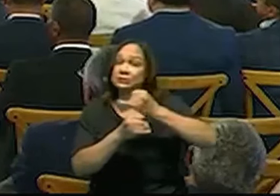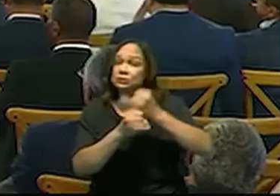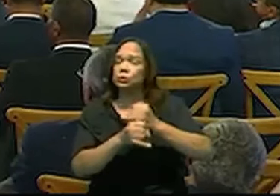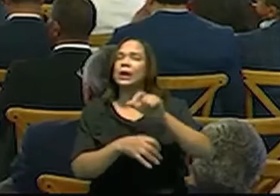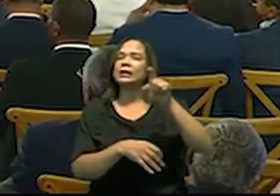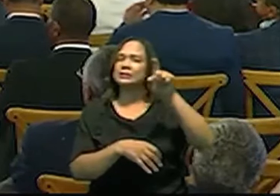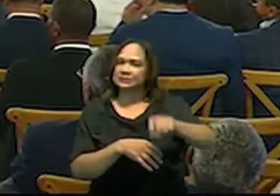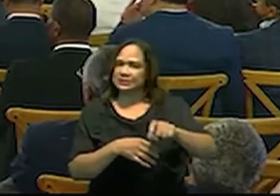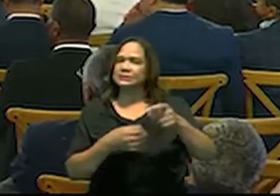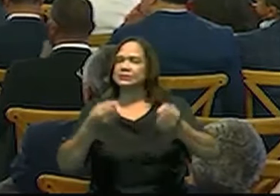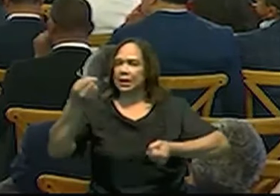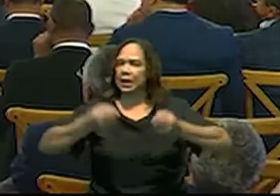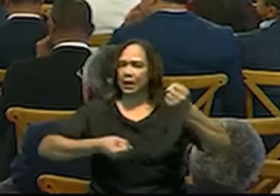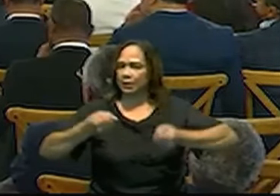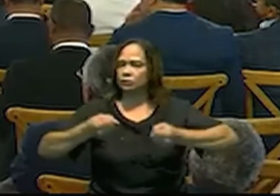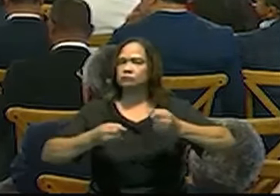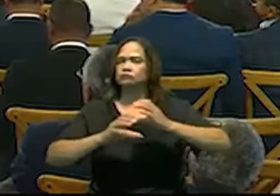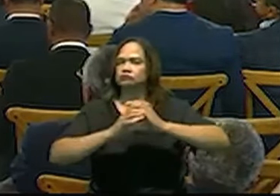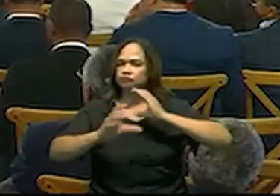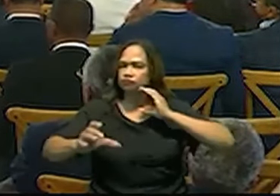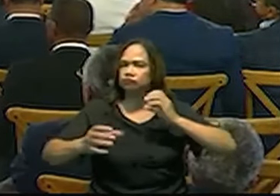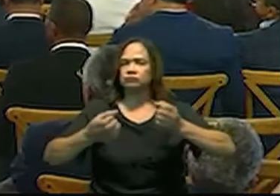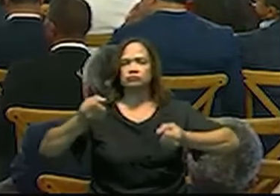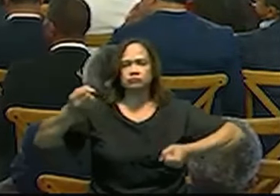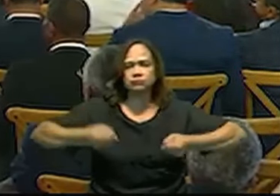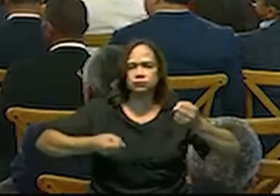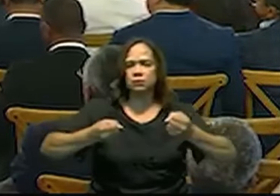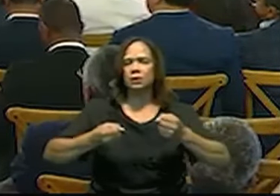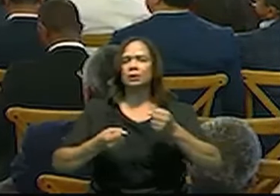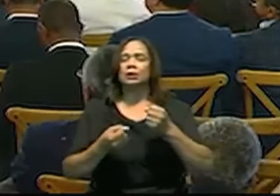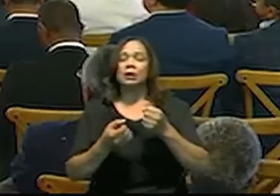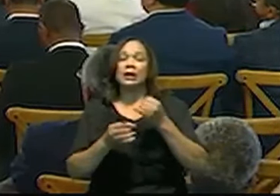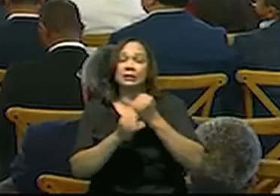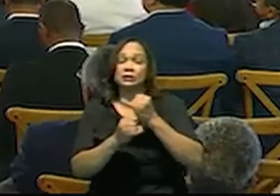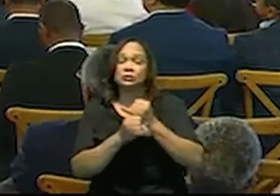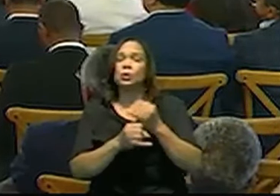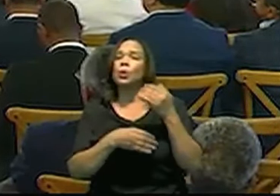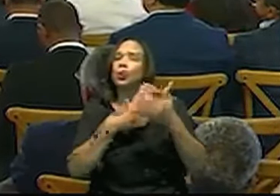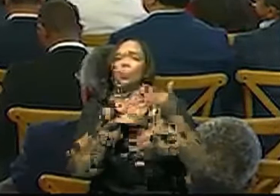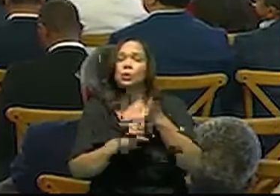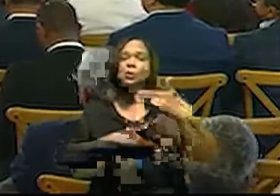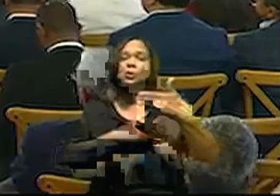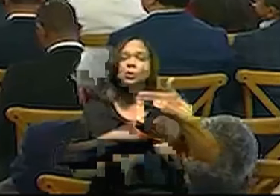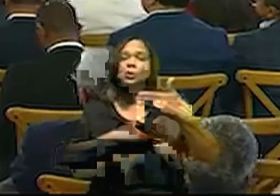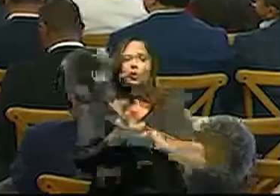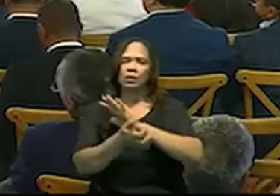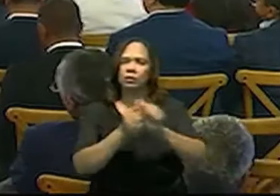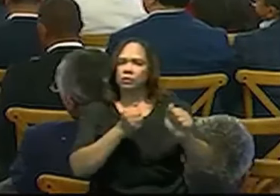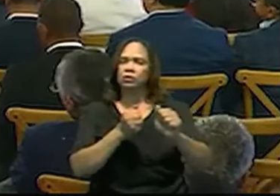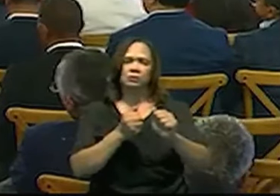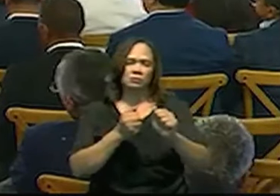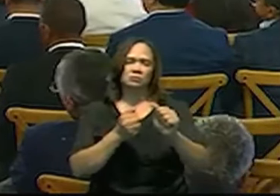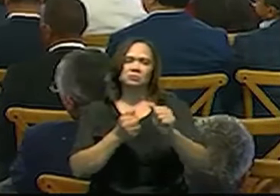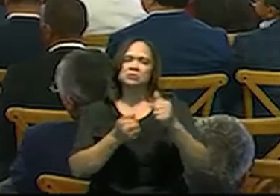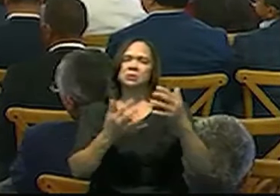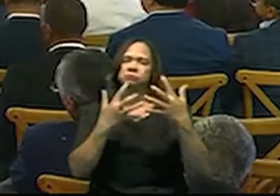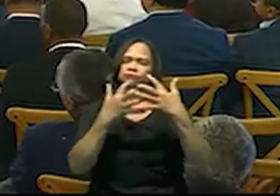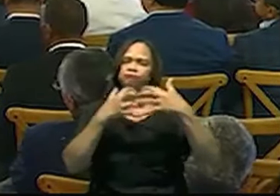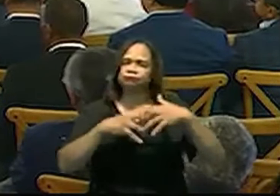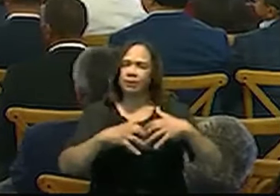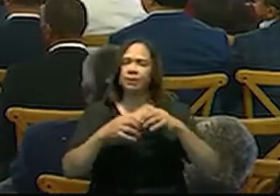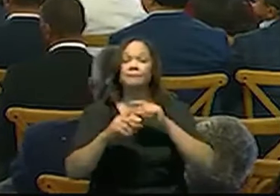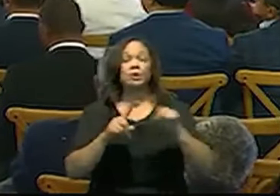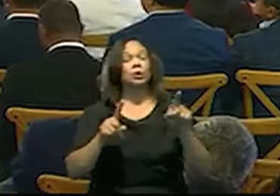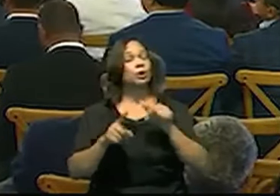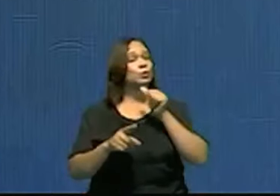requieren de vehículos. Los vehículos, a medida que pasa el tiempo, se van deteriorando. Lo que no es